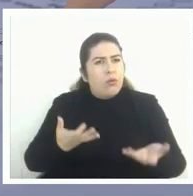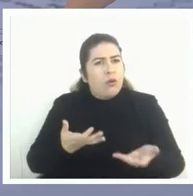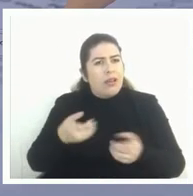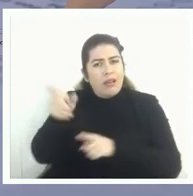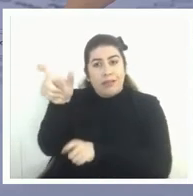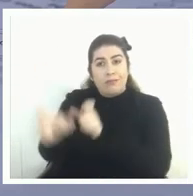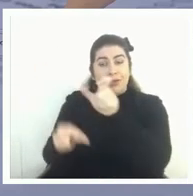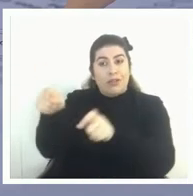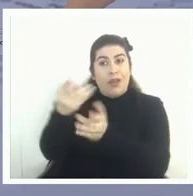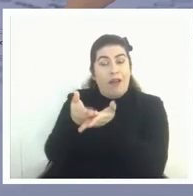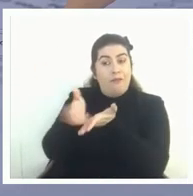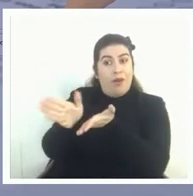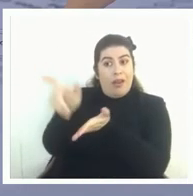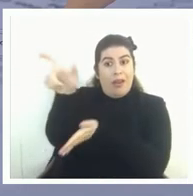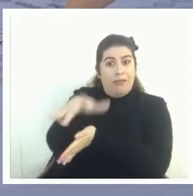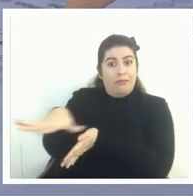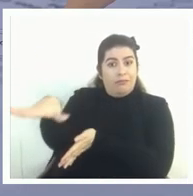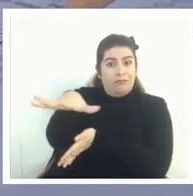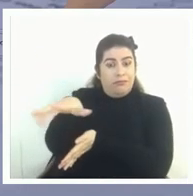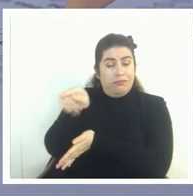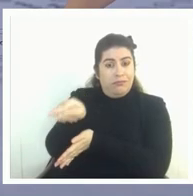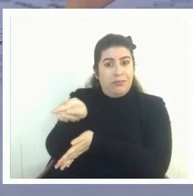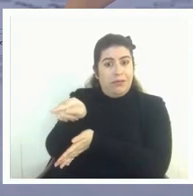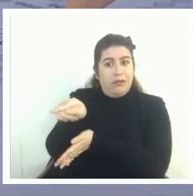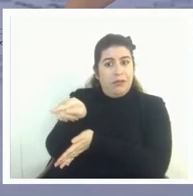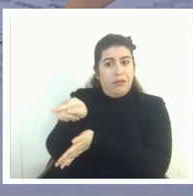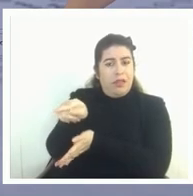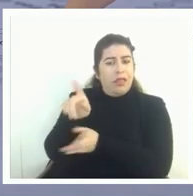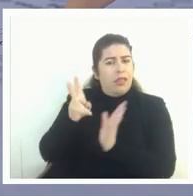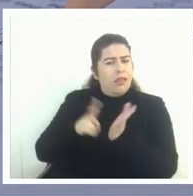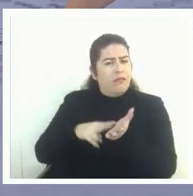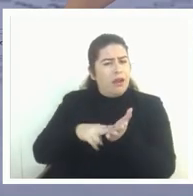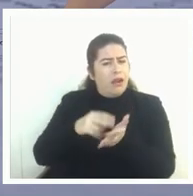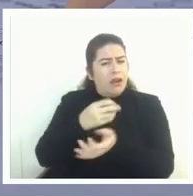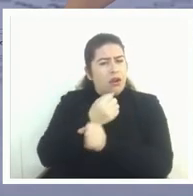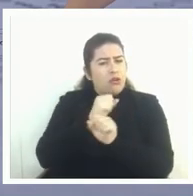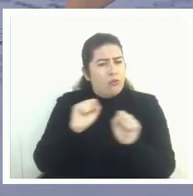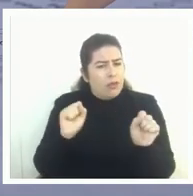que dejamos fuera que cerramos la puerta era porque efectivamente no podían